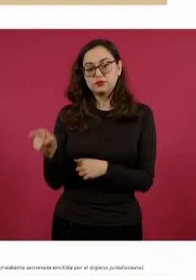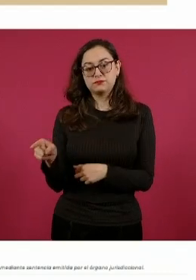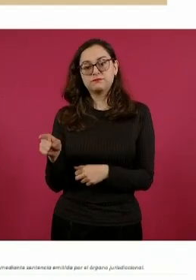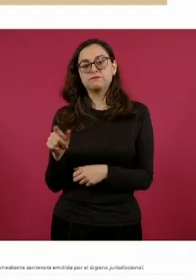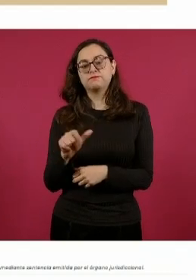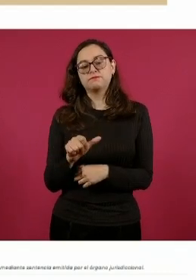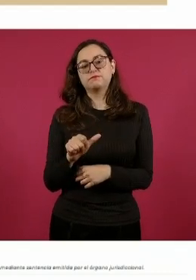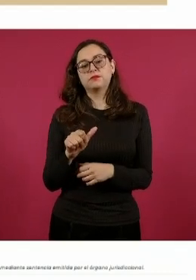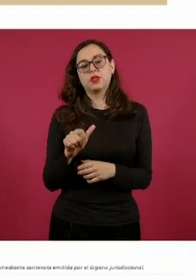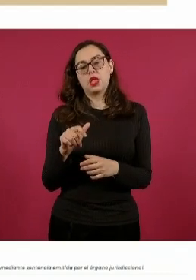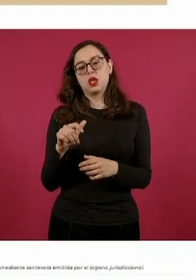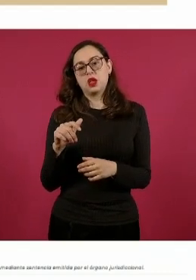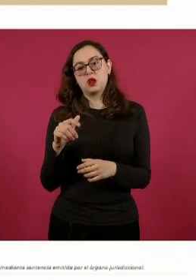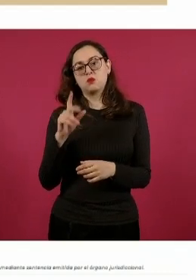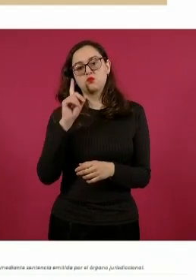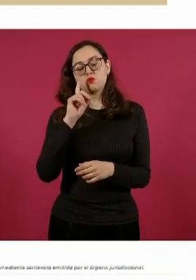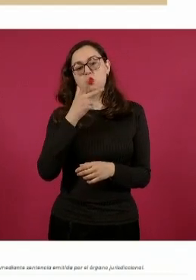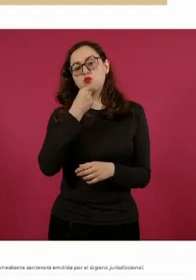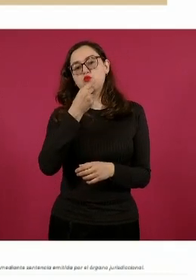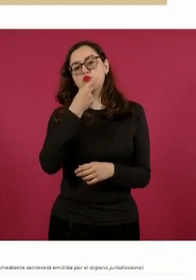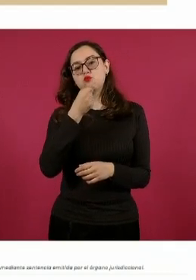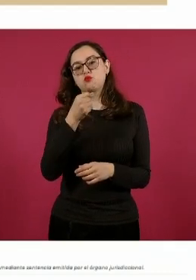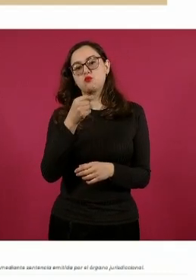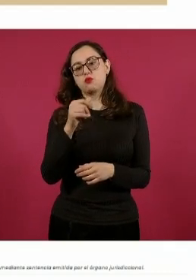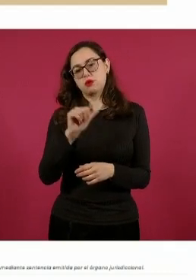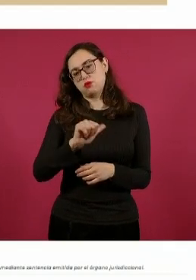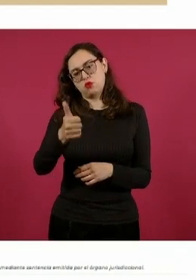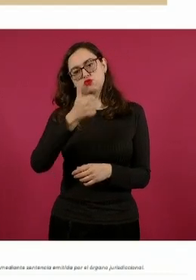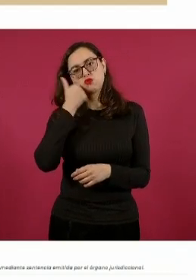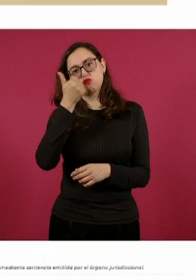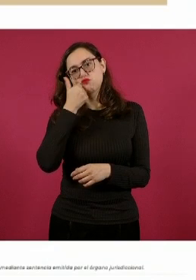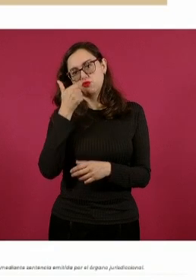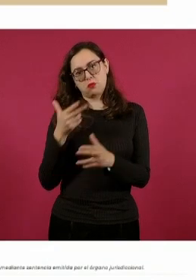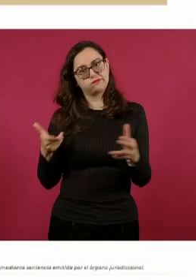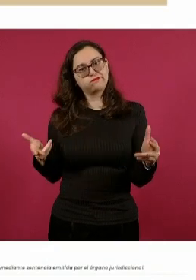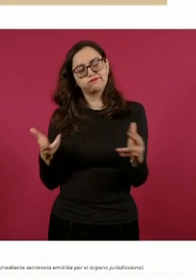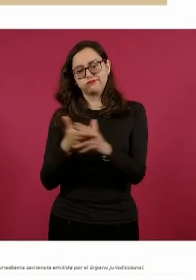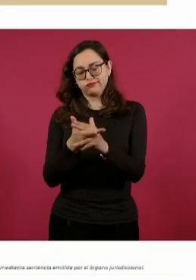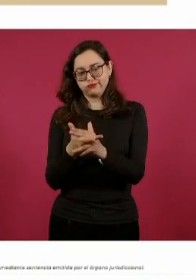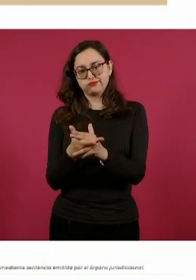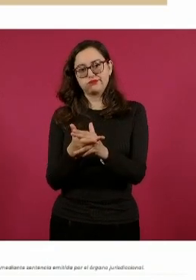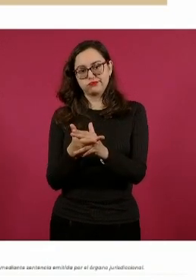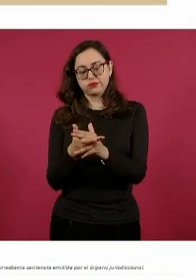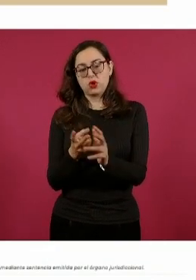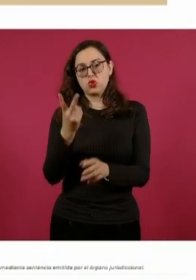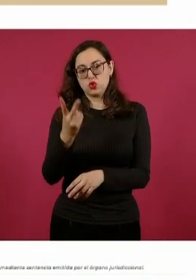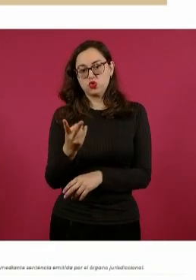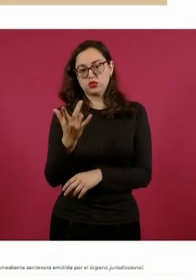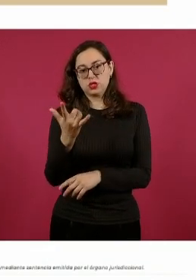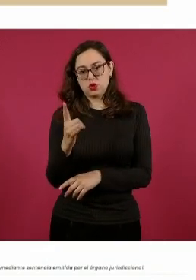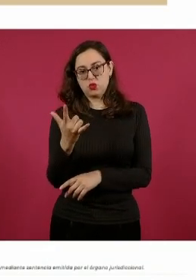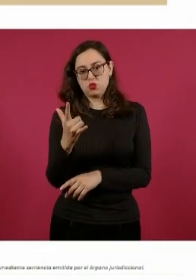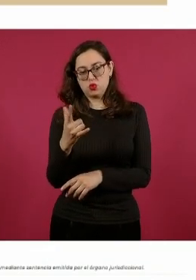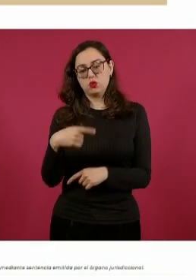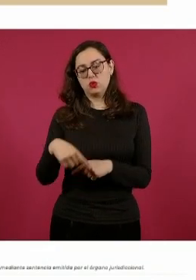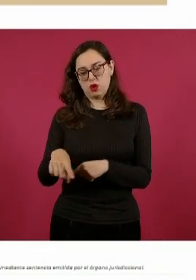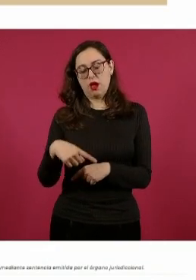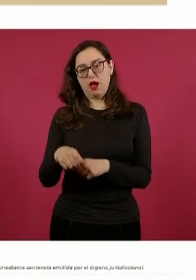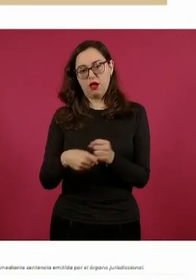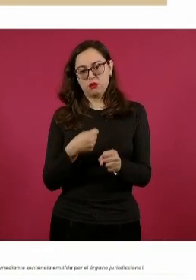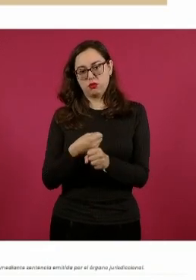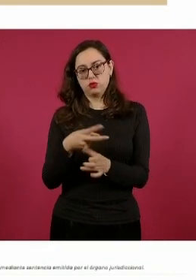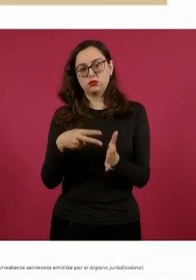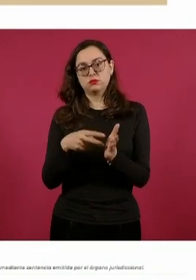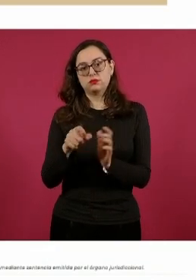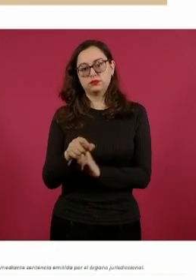homicidio calificado en agravio de Brian Isidro, otro estudiante del mismo plantel, hecho ocurrido el 2 de julio del presente año